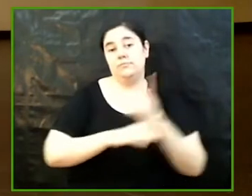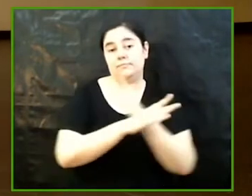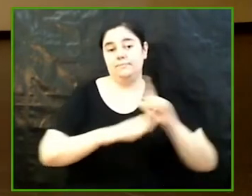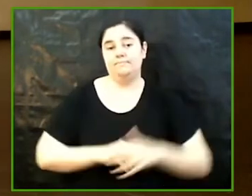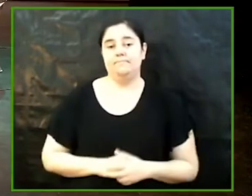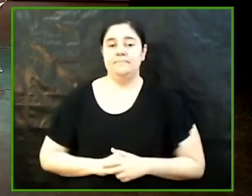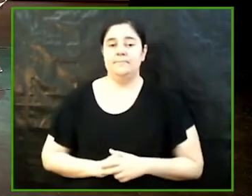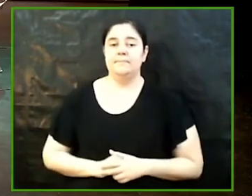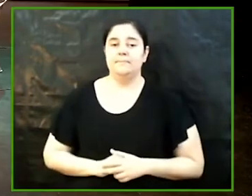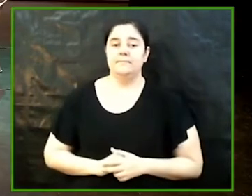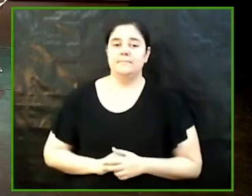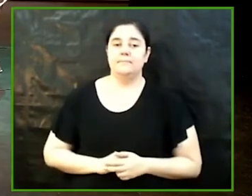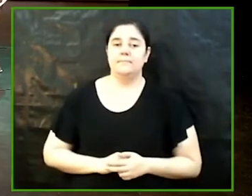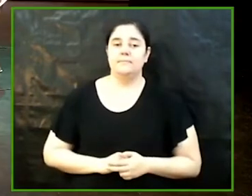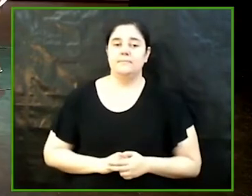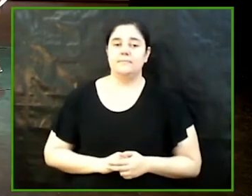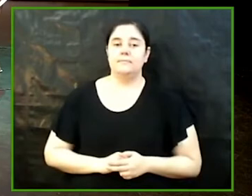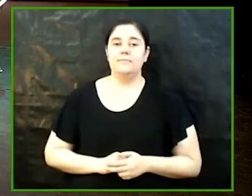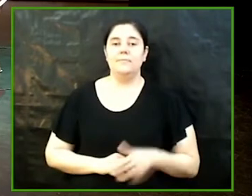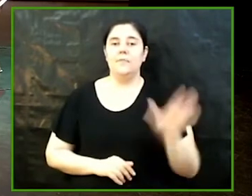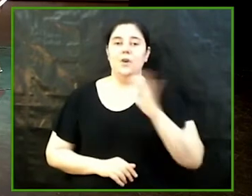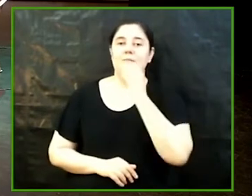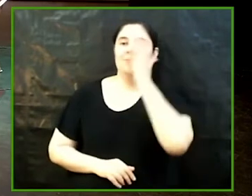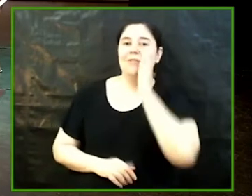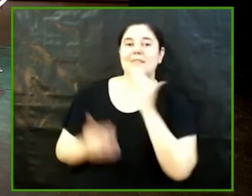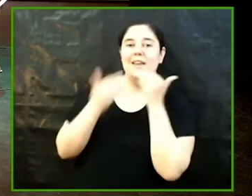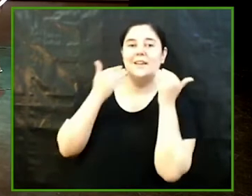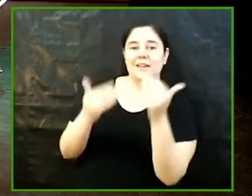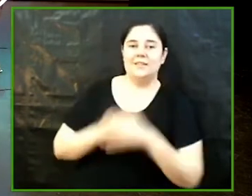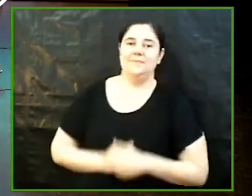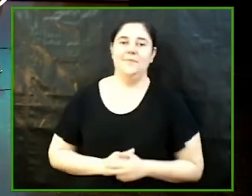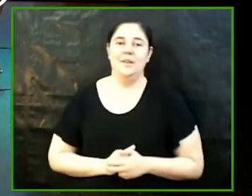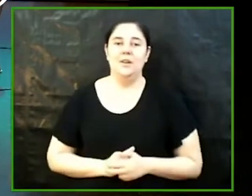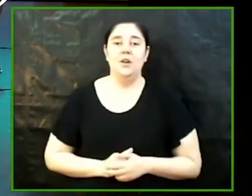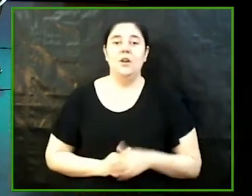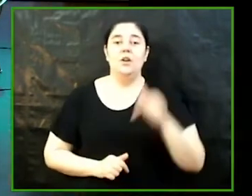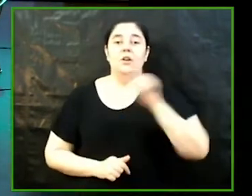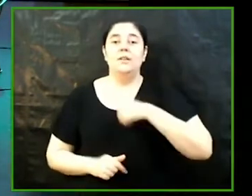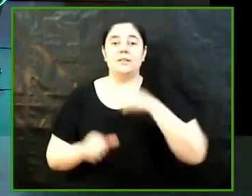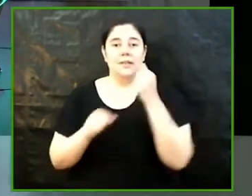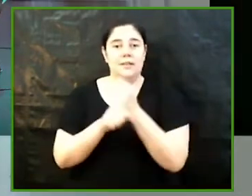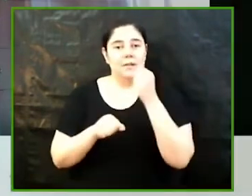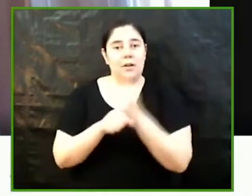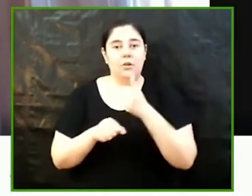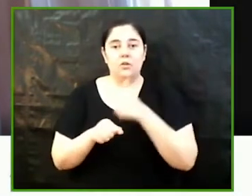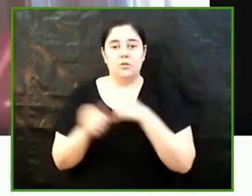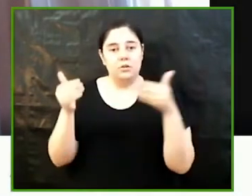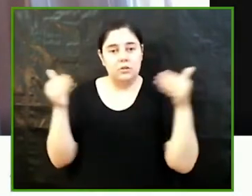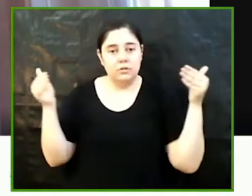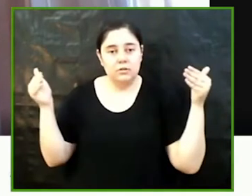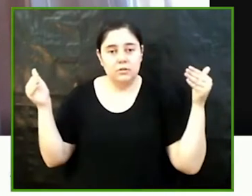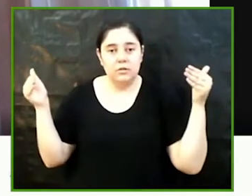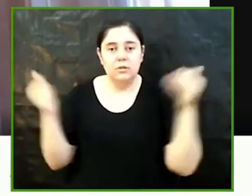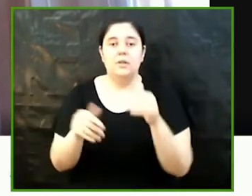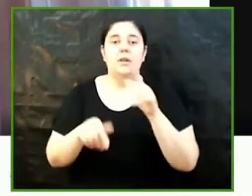Inóa Hola buen día muchas gracias bueno yo en este trabajo he trabajado en la realidad del trabajo a tiempo parcial